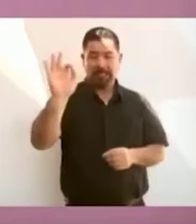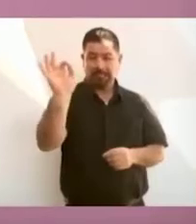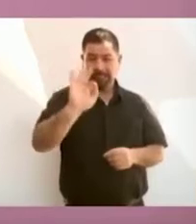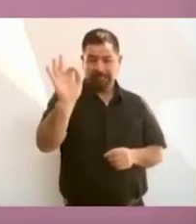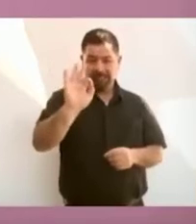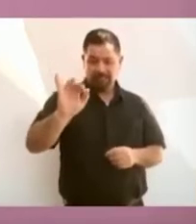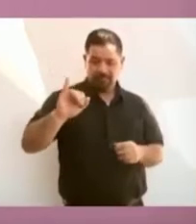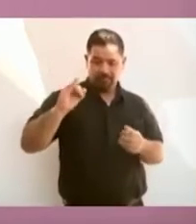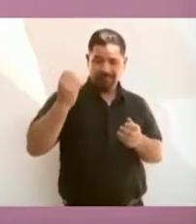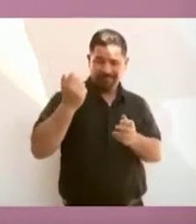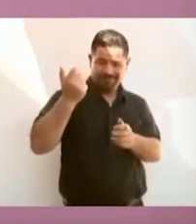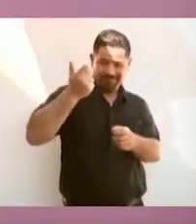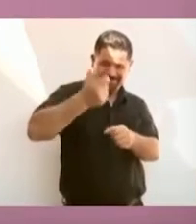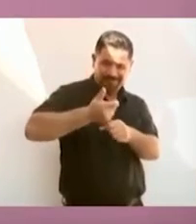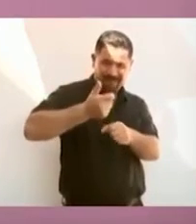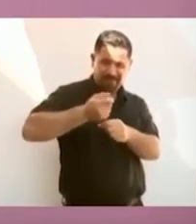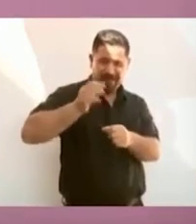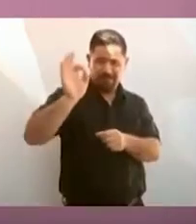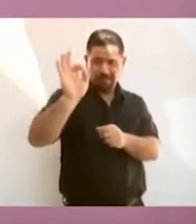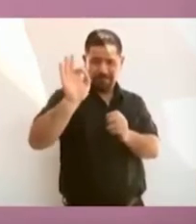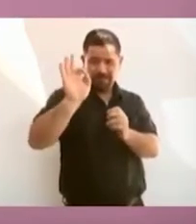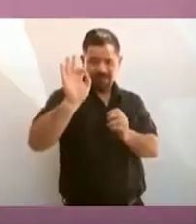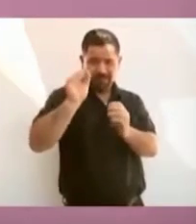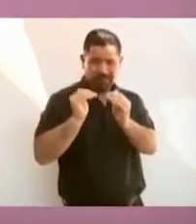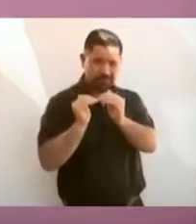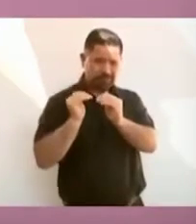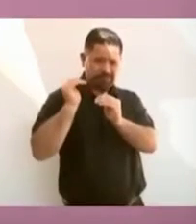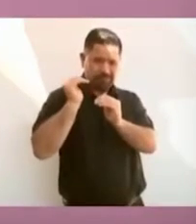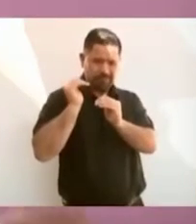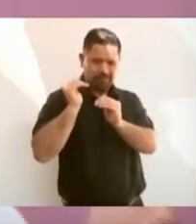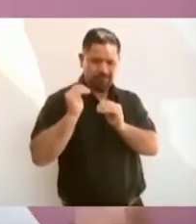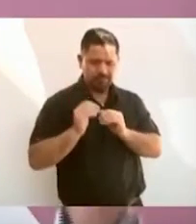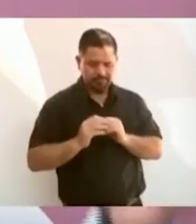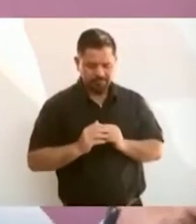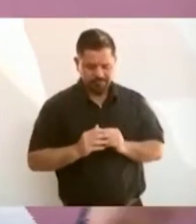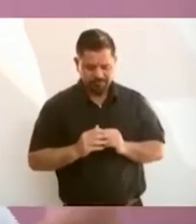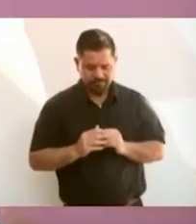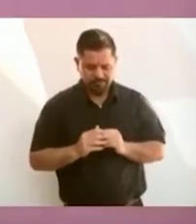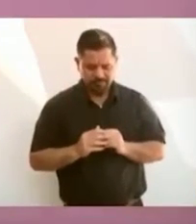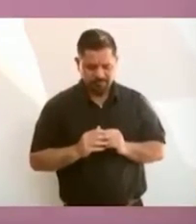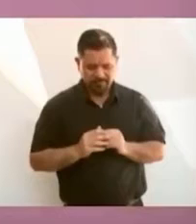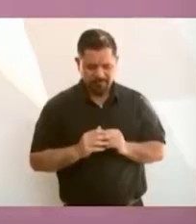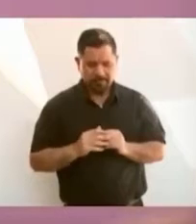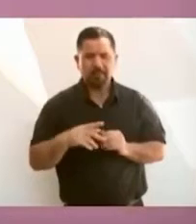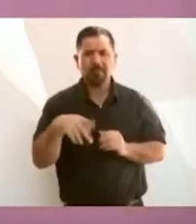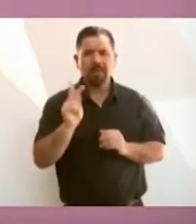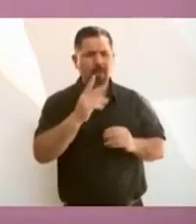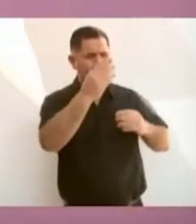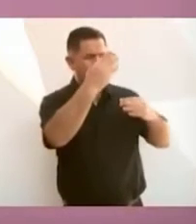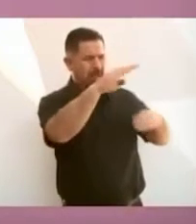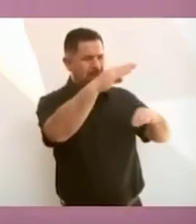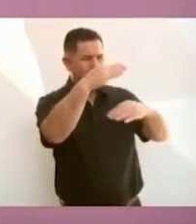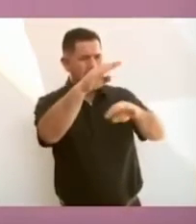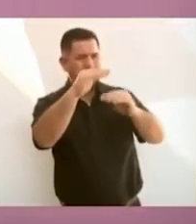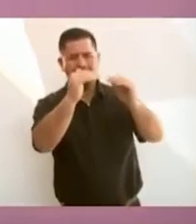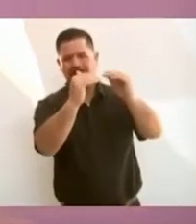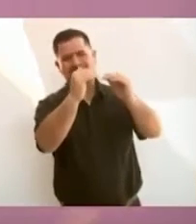ofrece ningún banco,